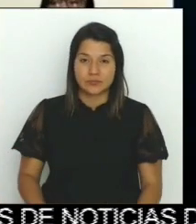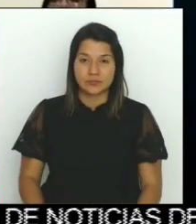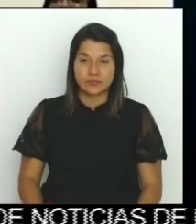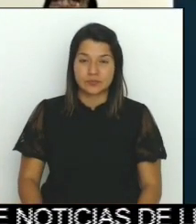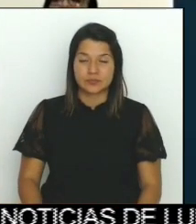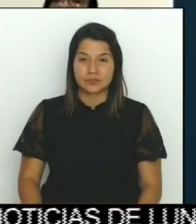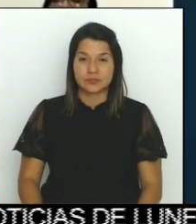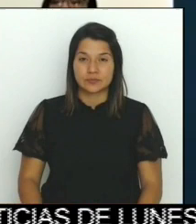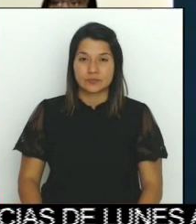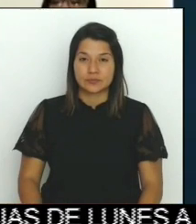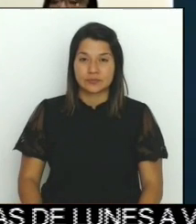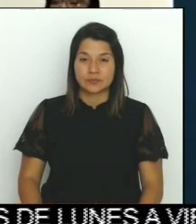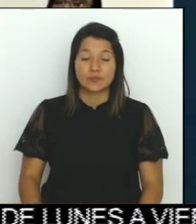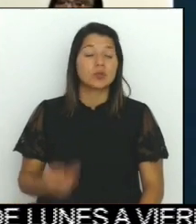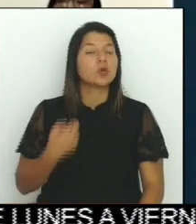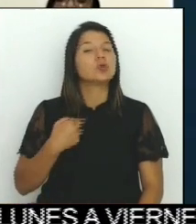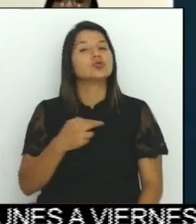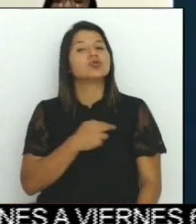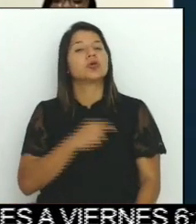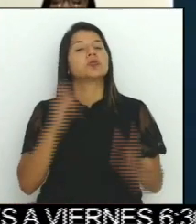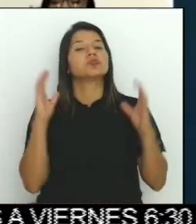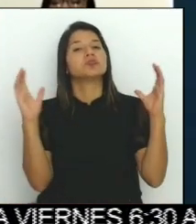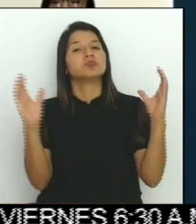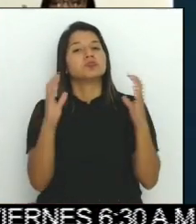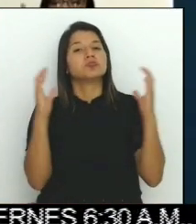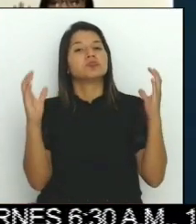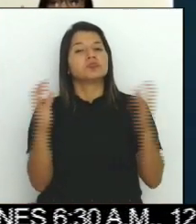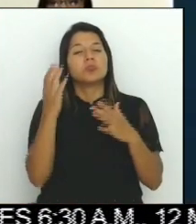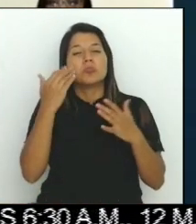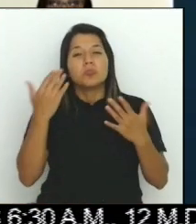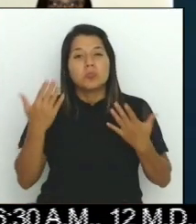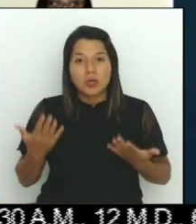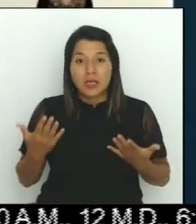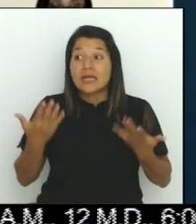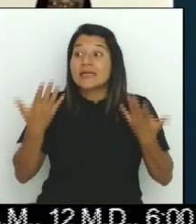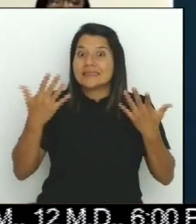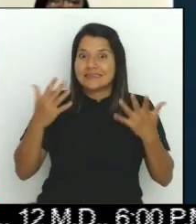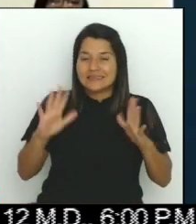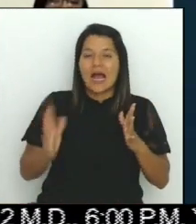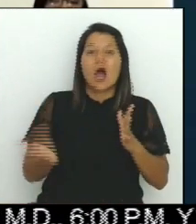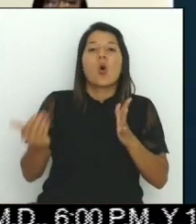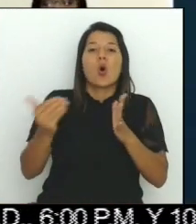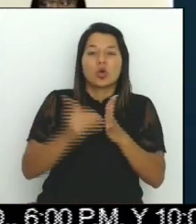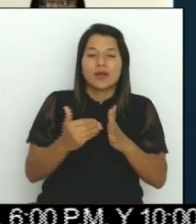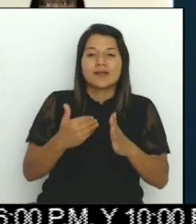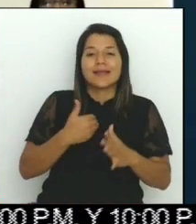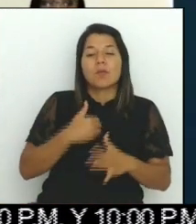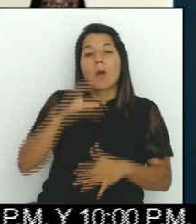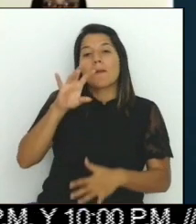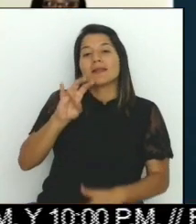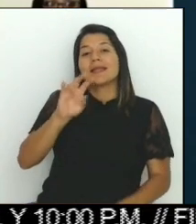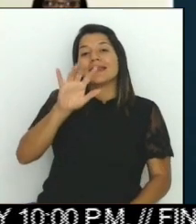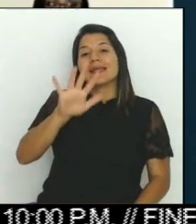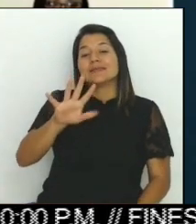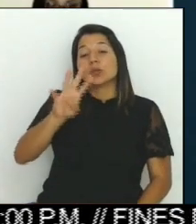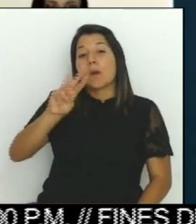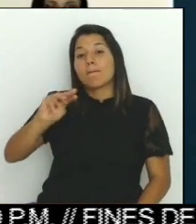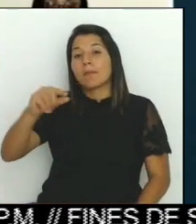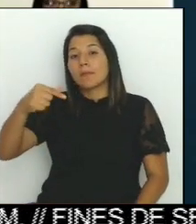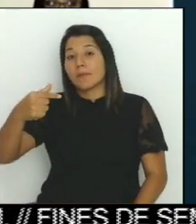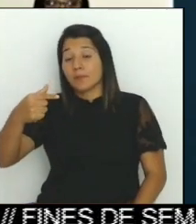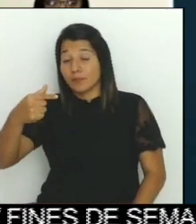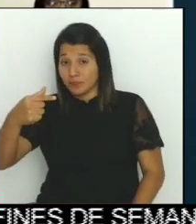Celebramos la recuperación de los 75 MHz del segmento de frecuencia de 3.5, una